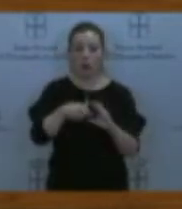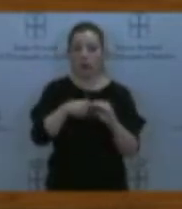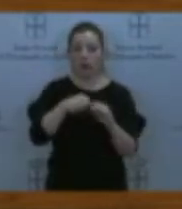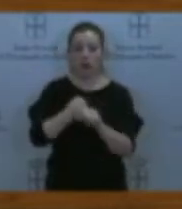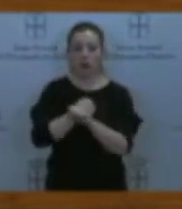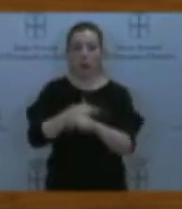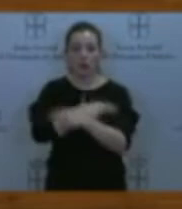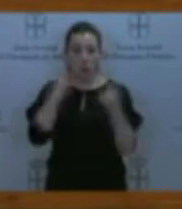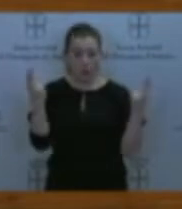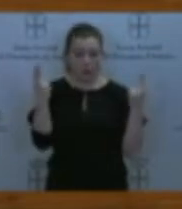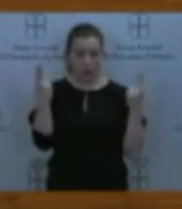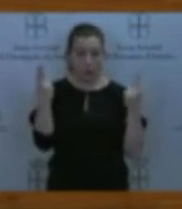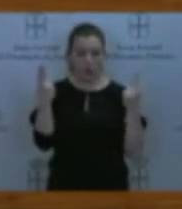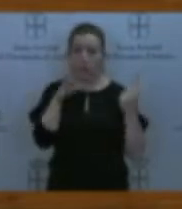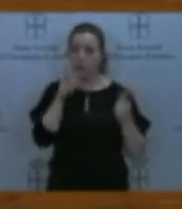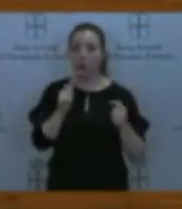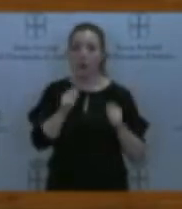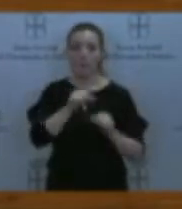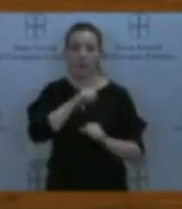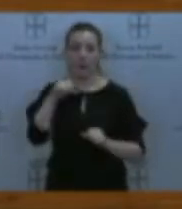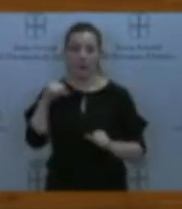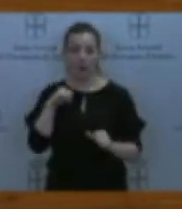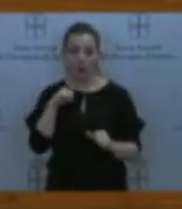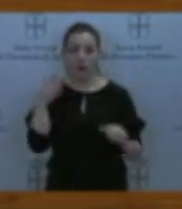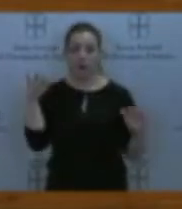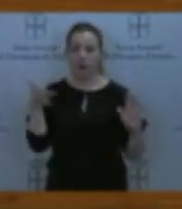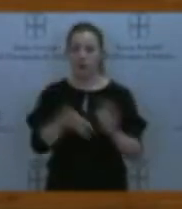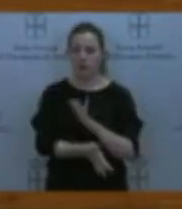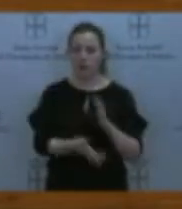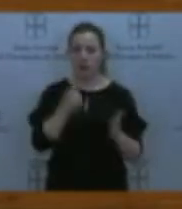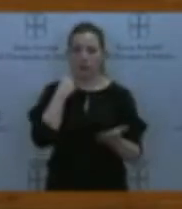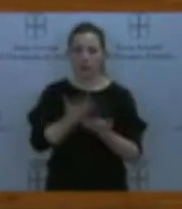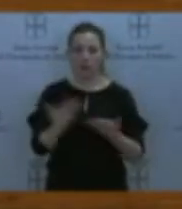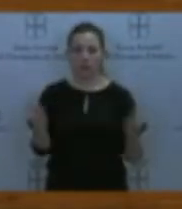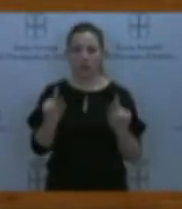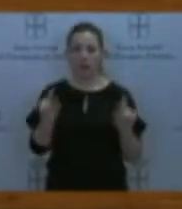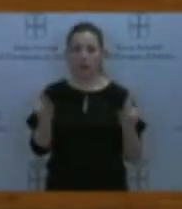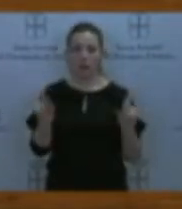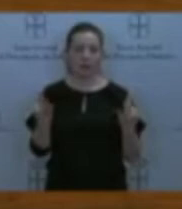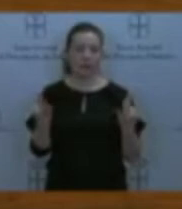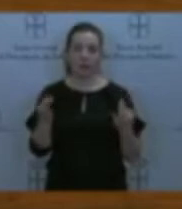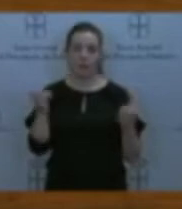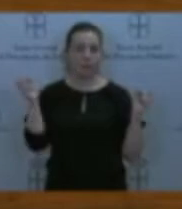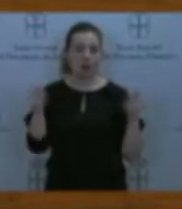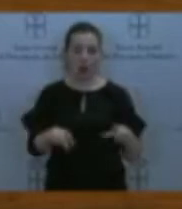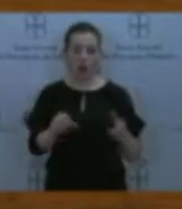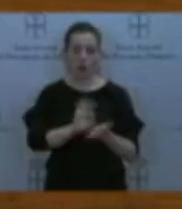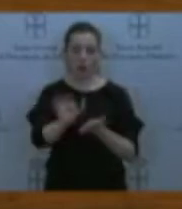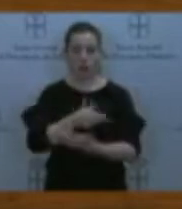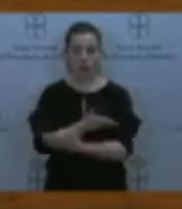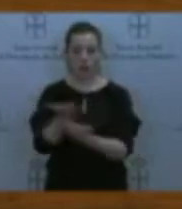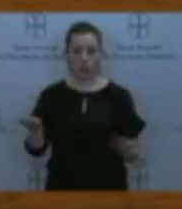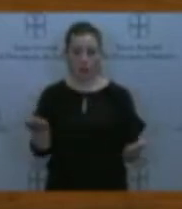públicos que se pasan a concesión privada, lo que está constatando con una devaluación de los servicios que se prestan y, además, que no está